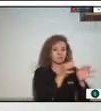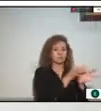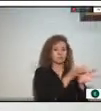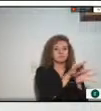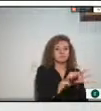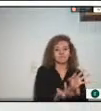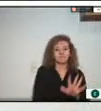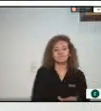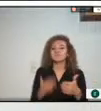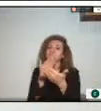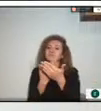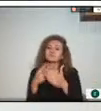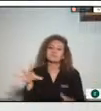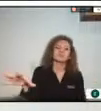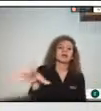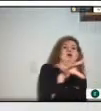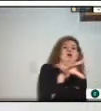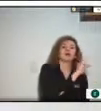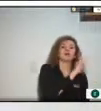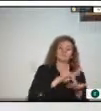conversatorio muchísimas gracias